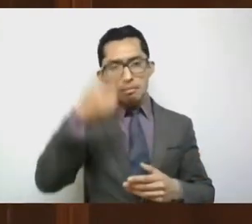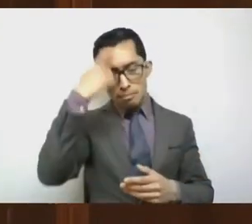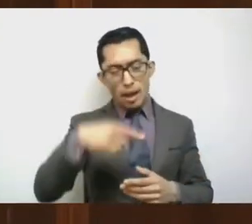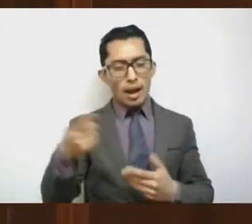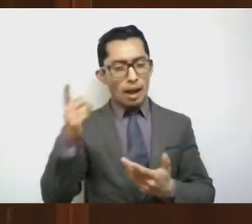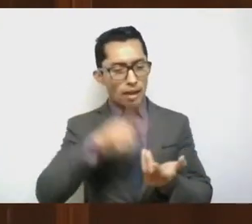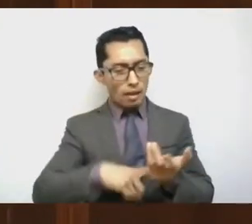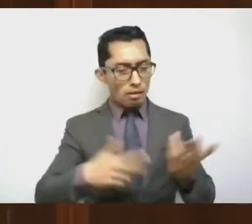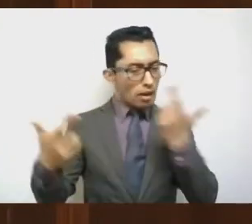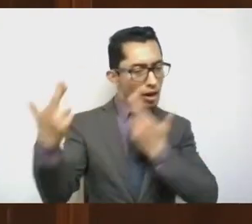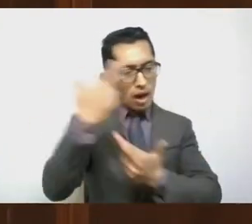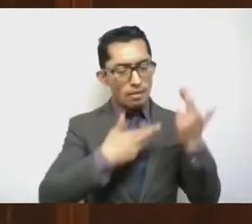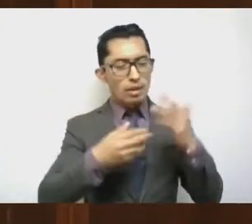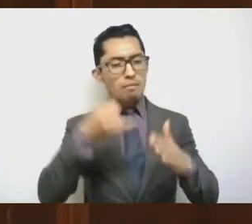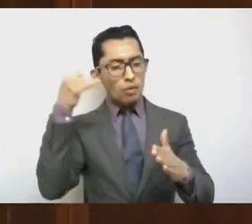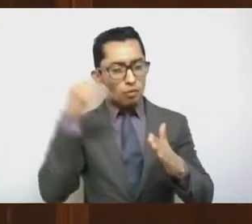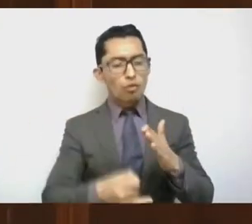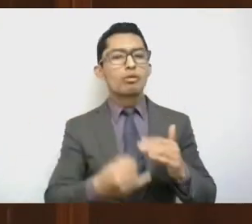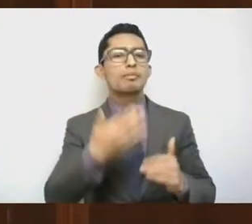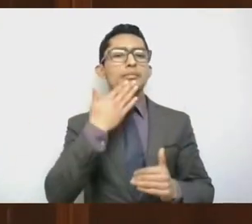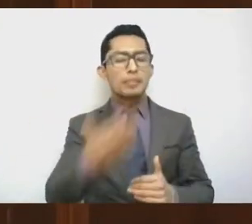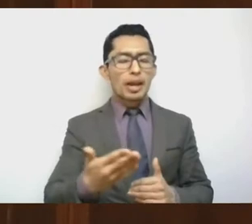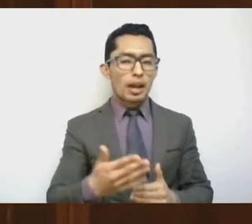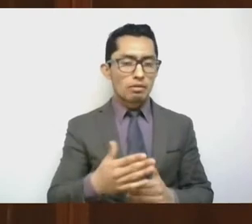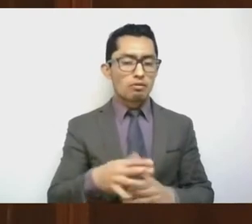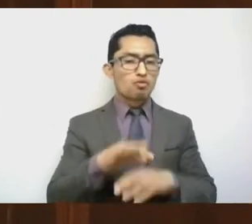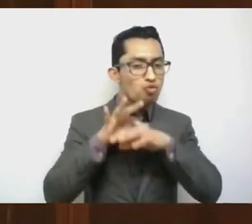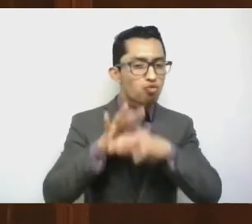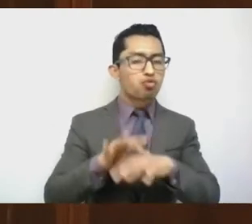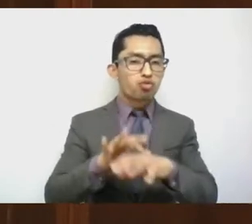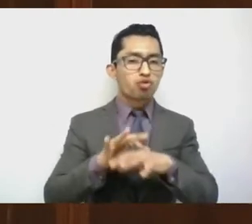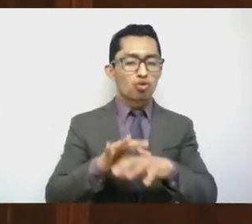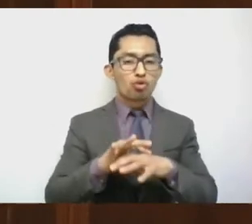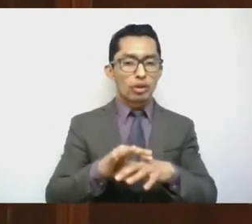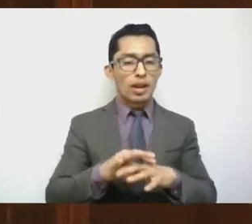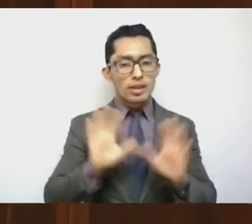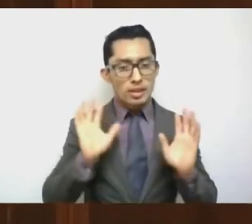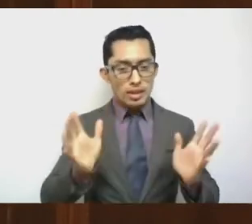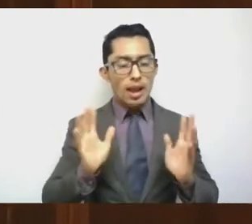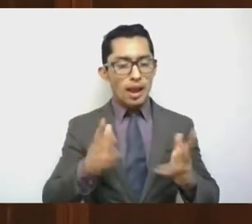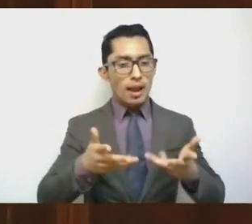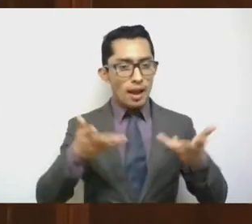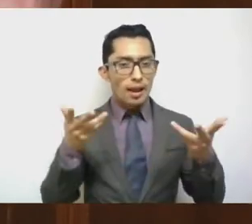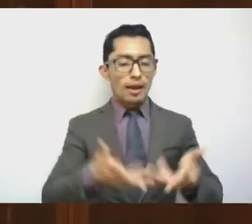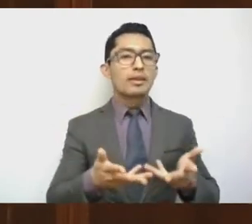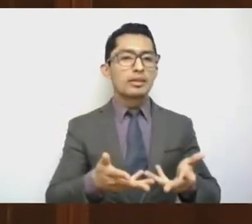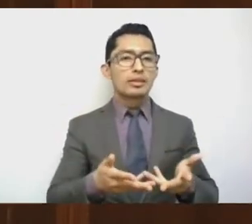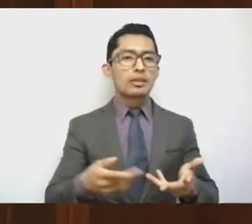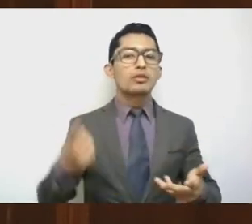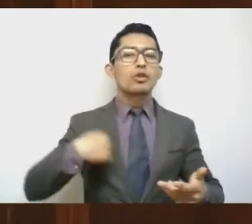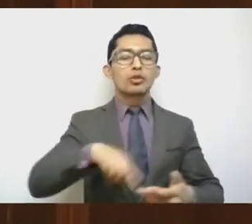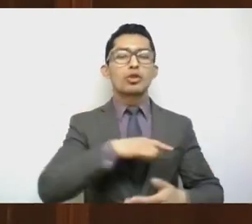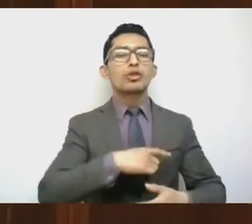y poder convertir en realidad eso que discursivamente pregonamos